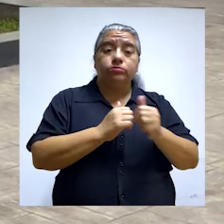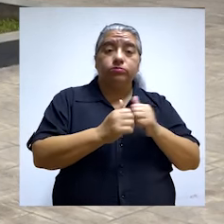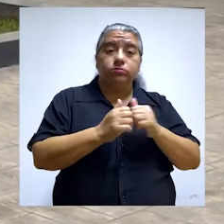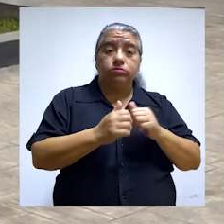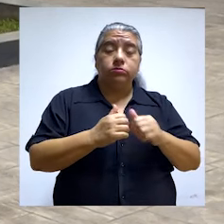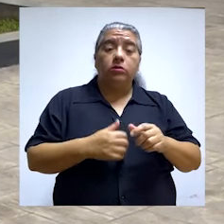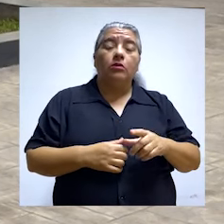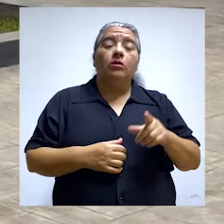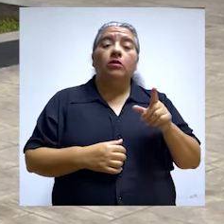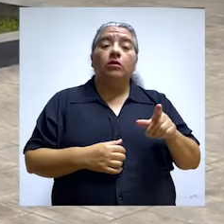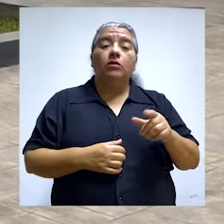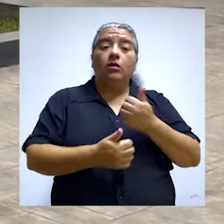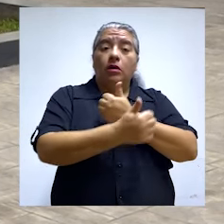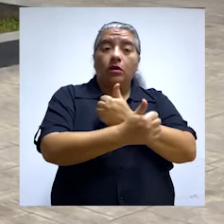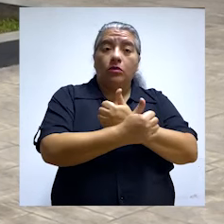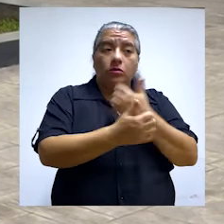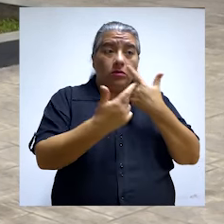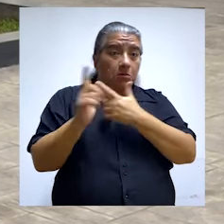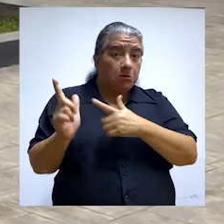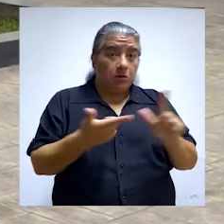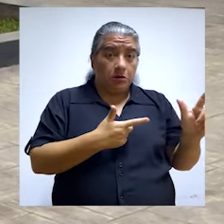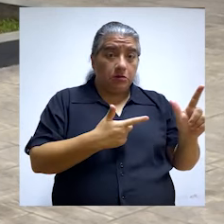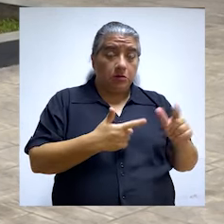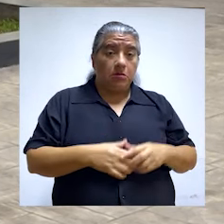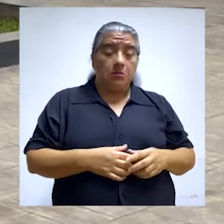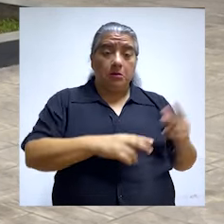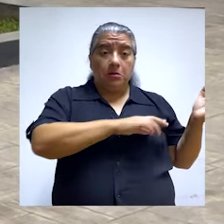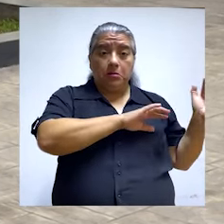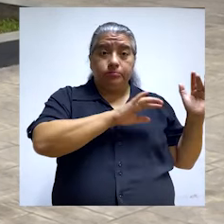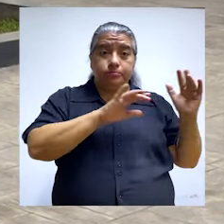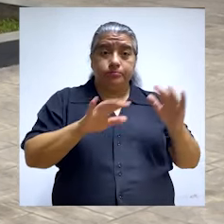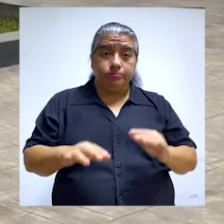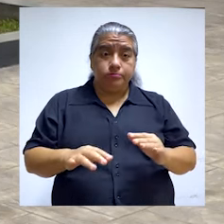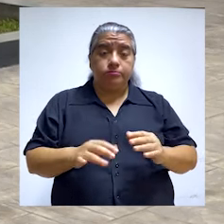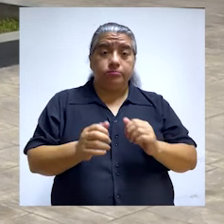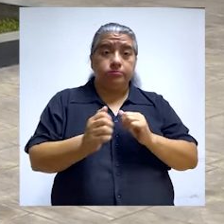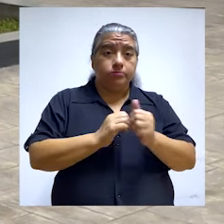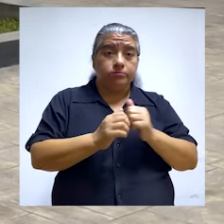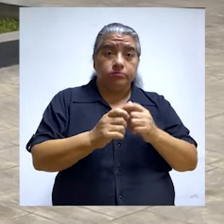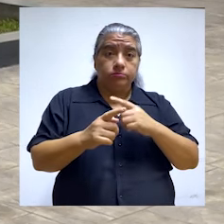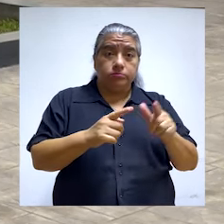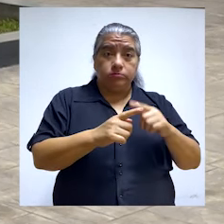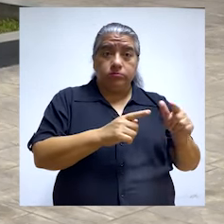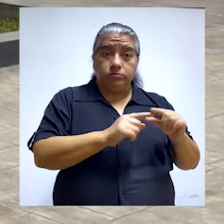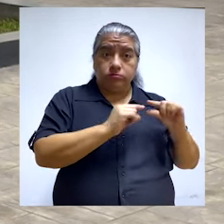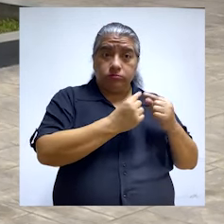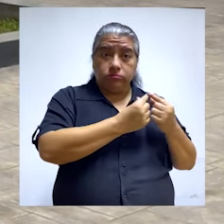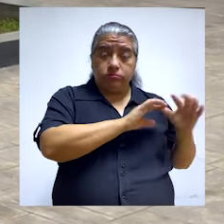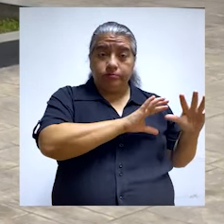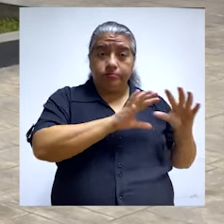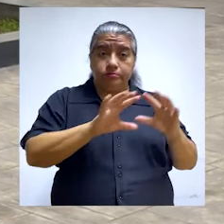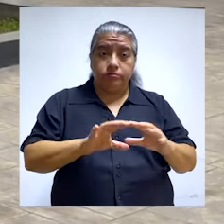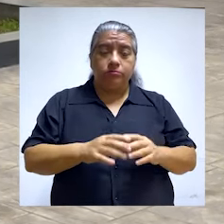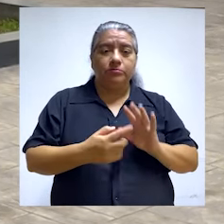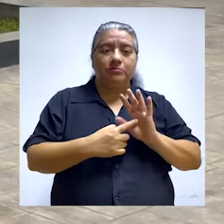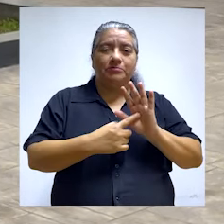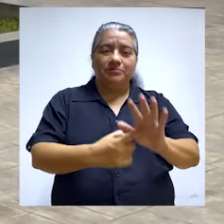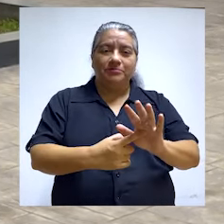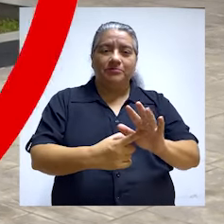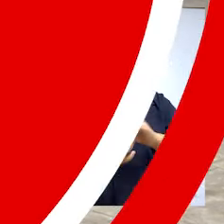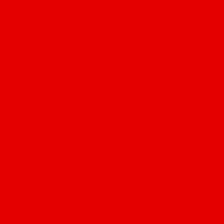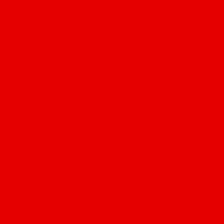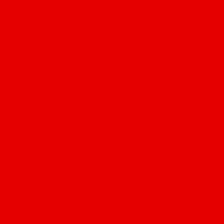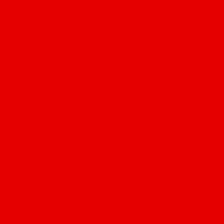en Ayacucho. ¿Están listas estas infraestructuras para albergar a visitantes y delegaciones? Adelante con el programa.